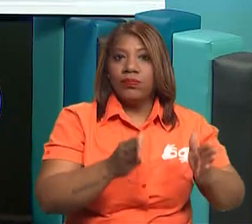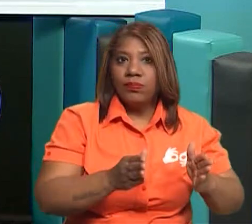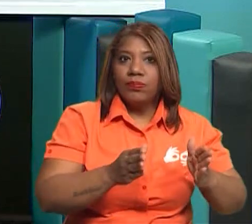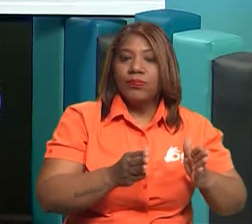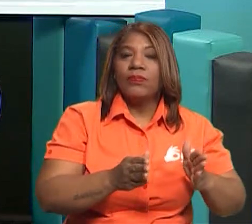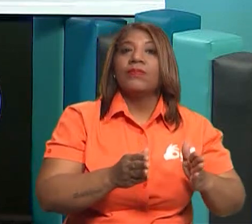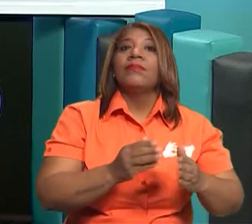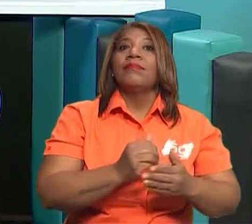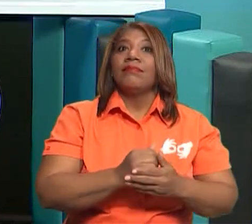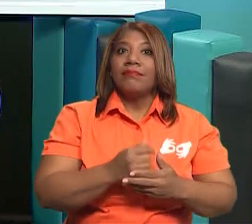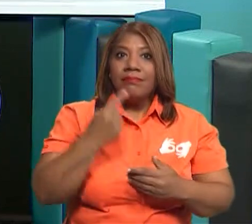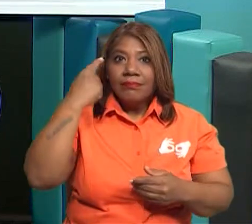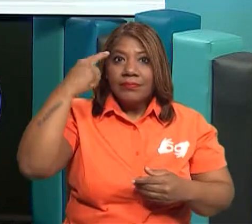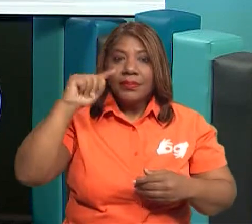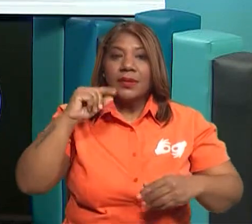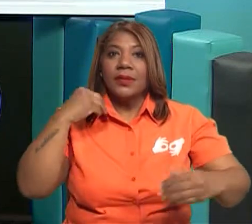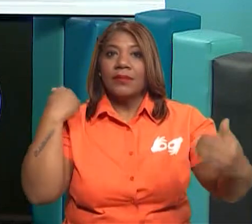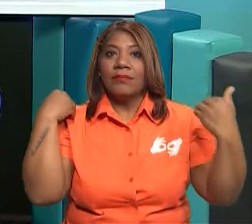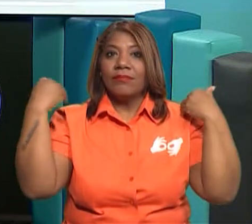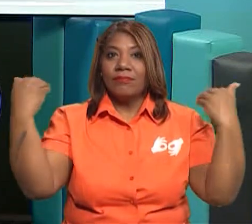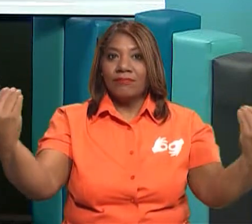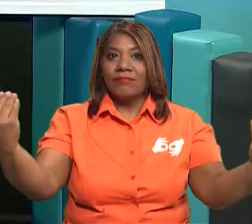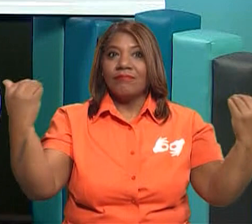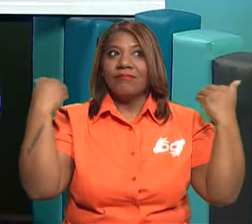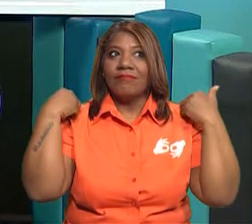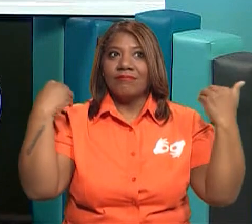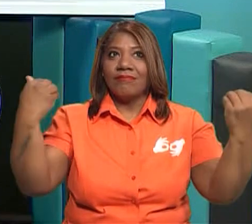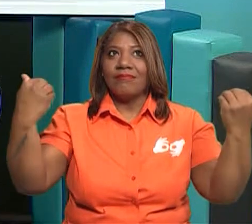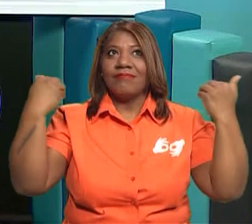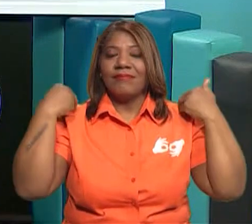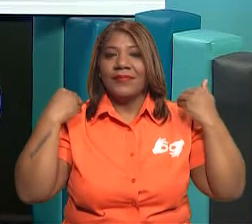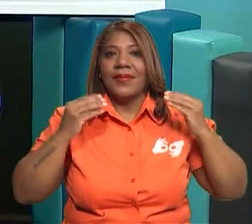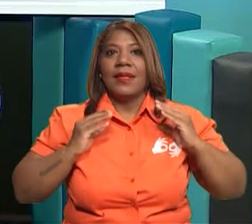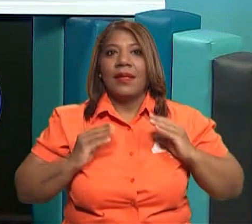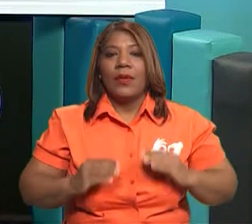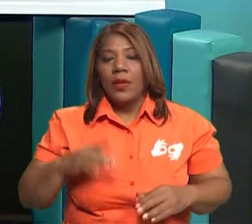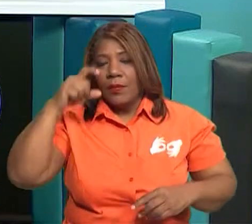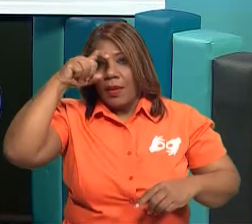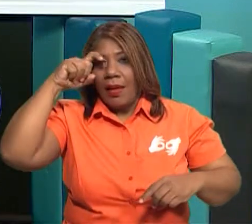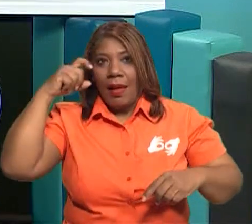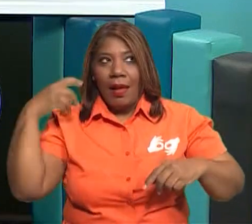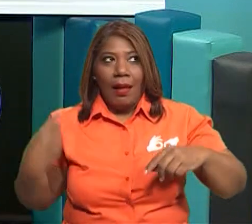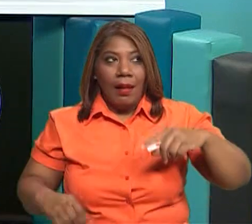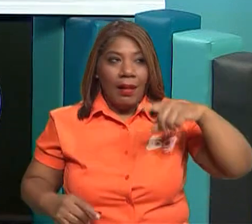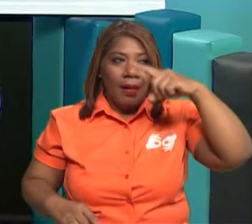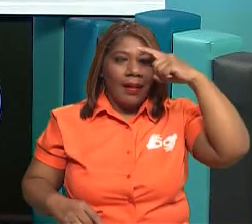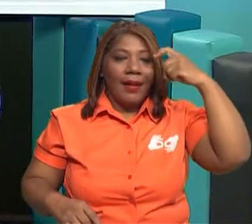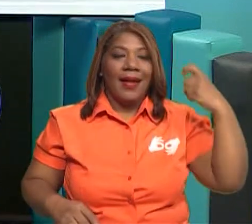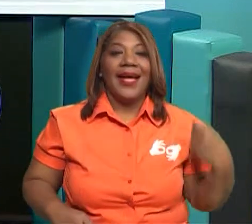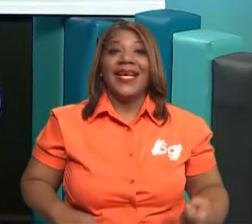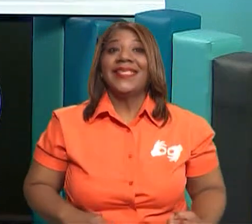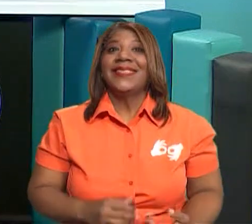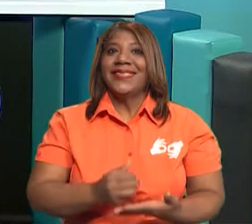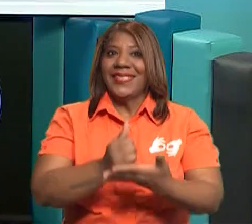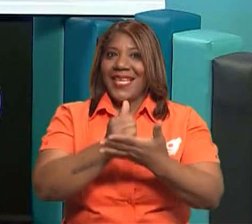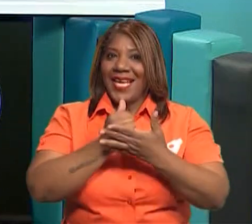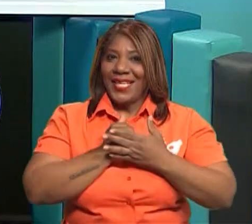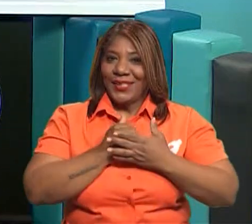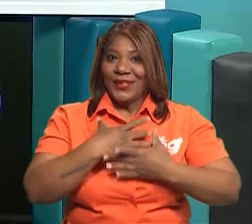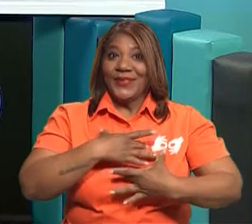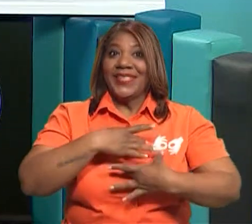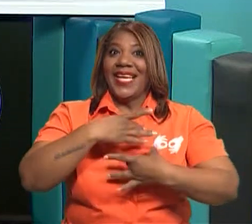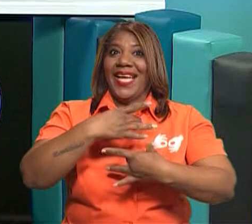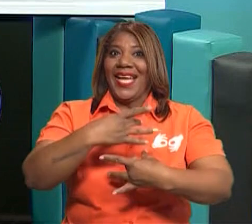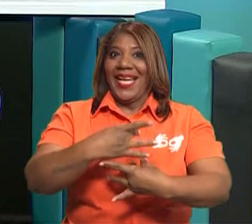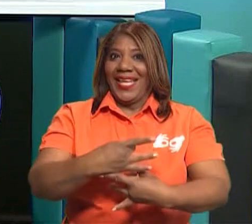que tu cuerpo ayude, se ayude él mismo a botar todos esos elementos que nos hacen daño a nuestro